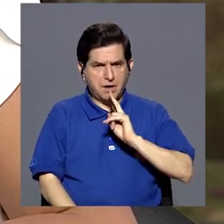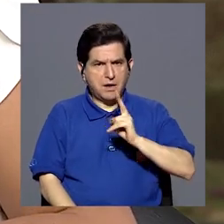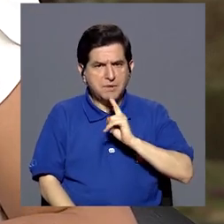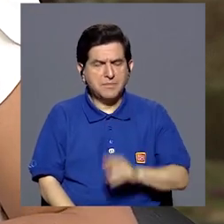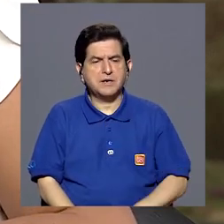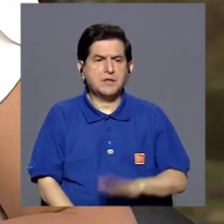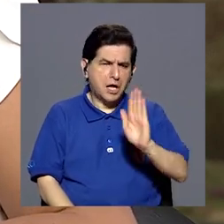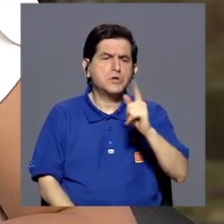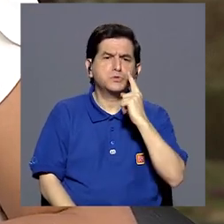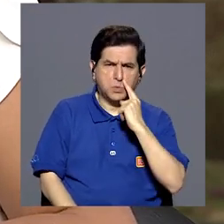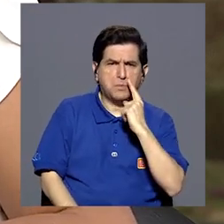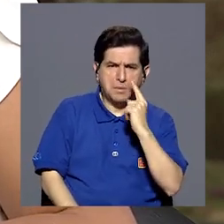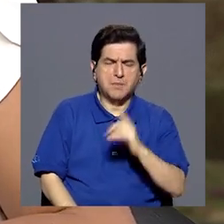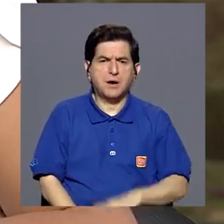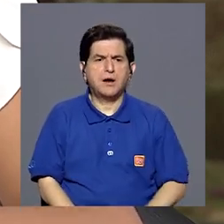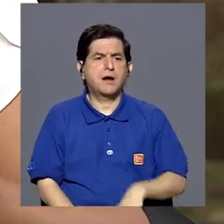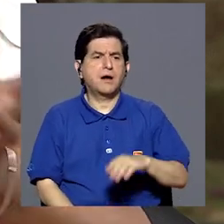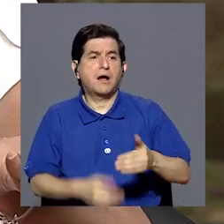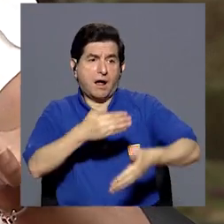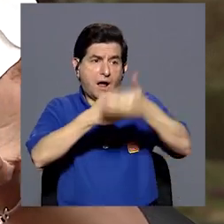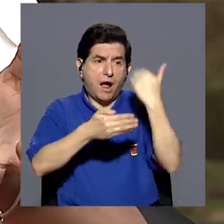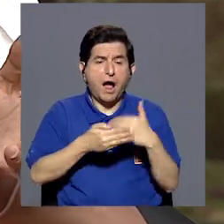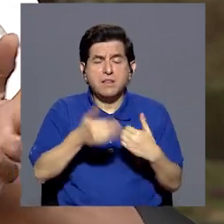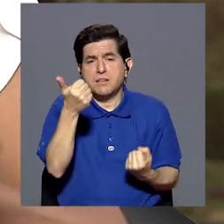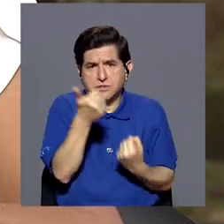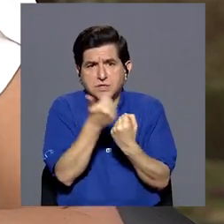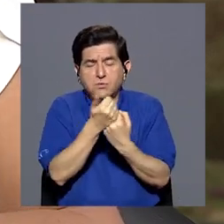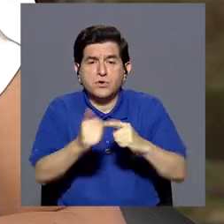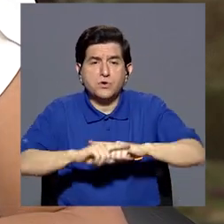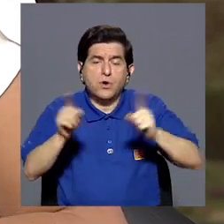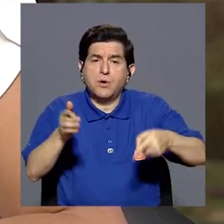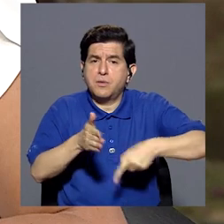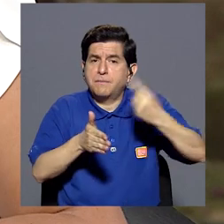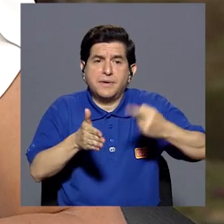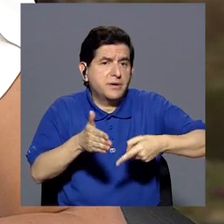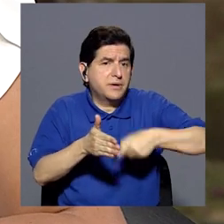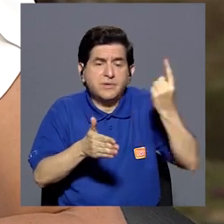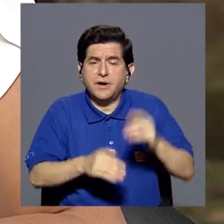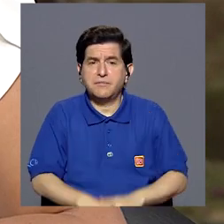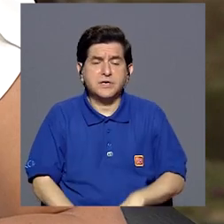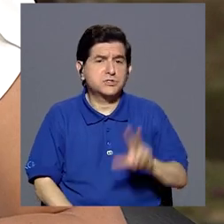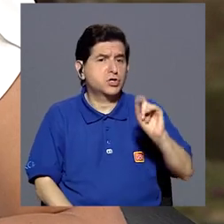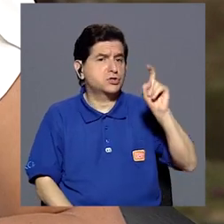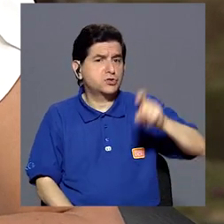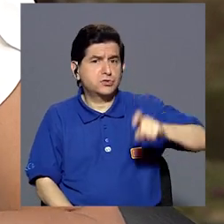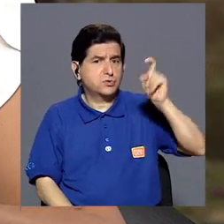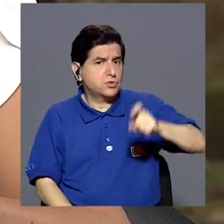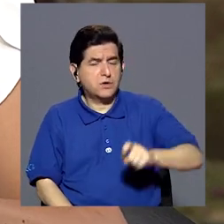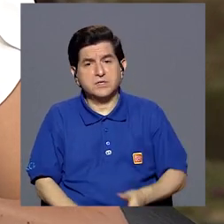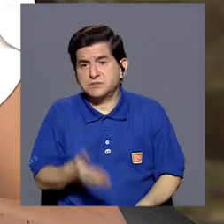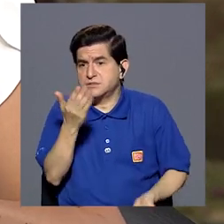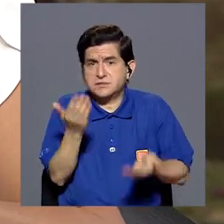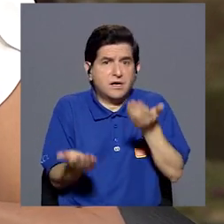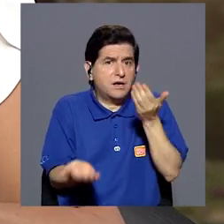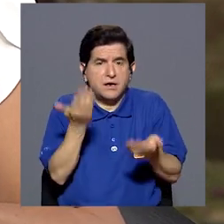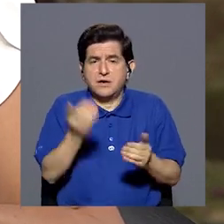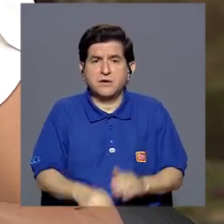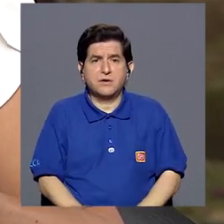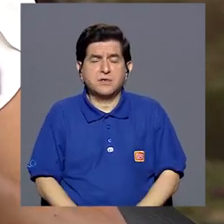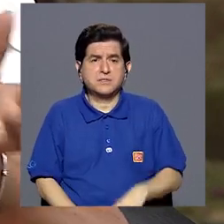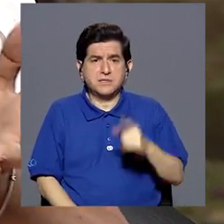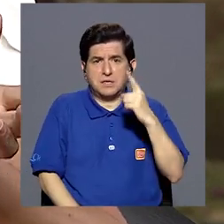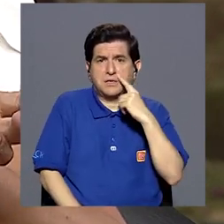que si bien es cierto es su padre y que tal vez en su momento lo apoyó, pero muchas veces no necesariamente tuvo que haber